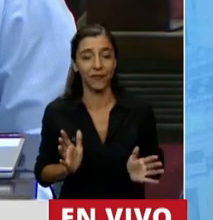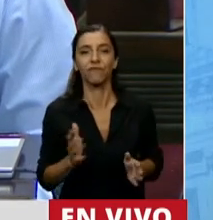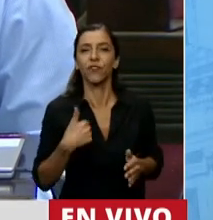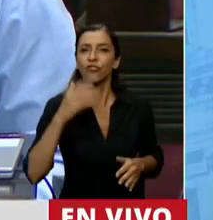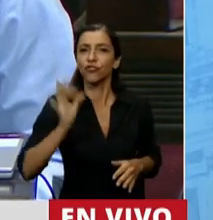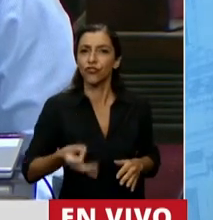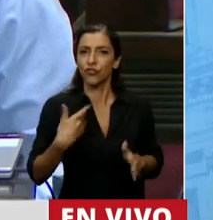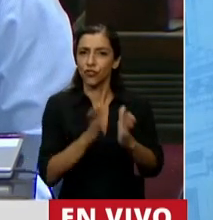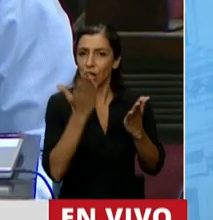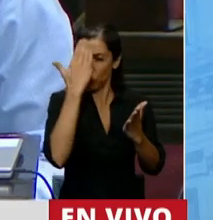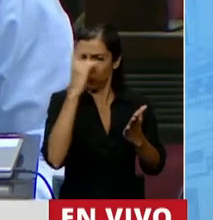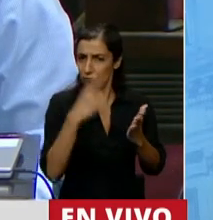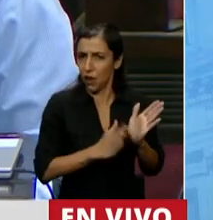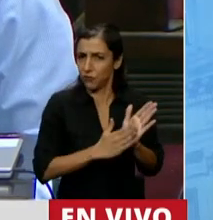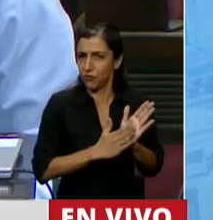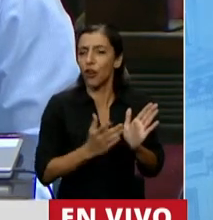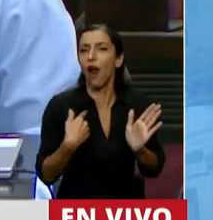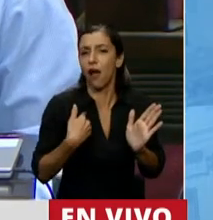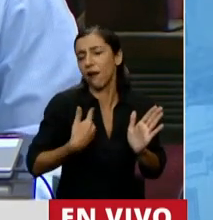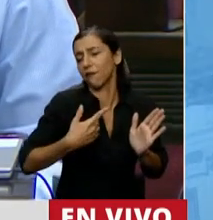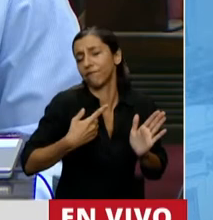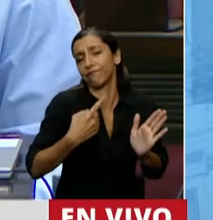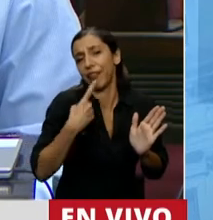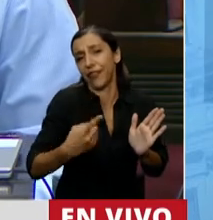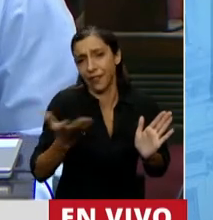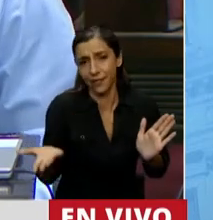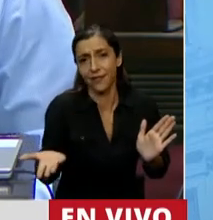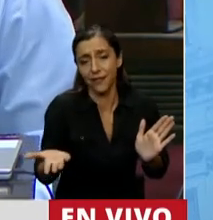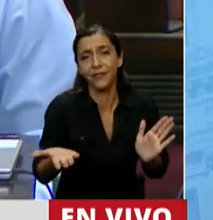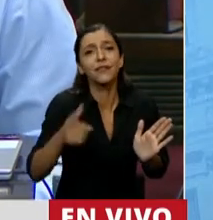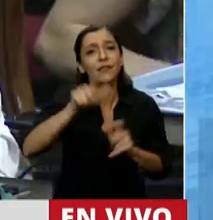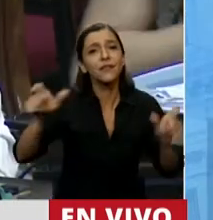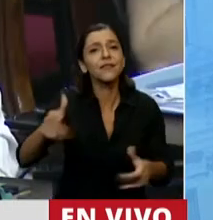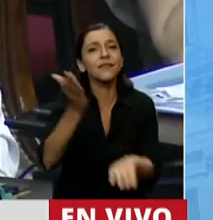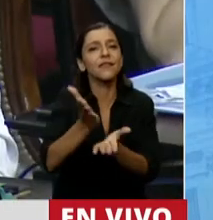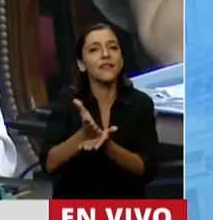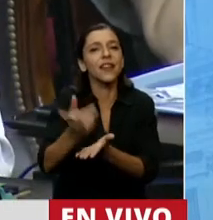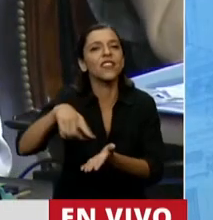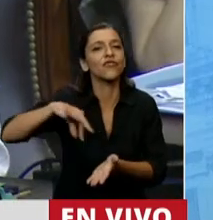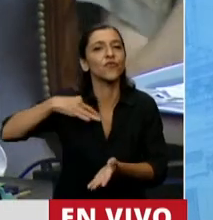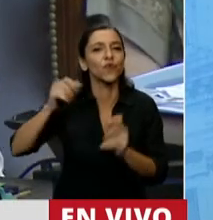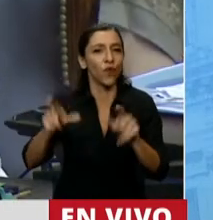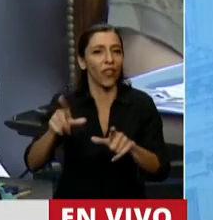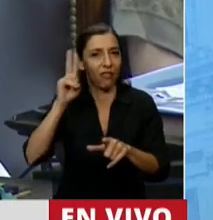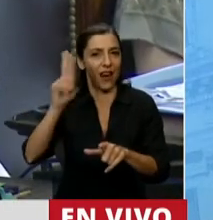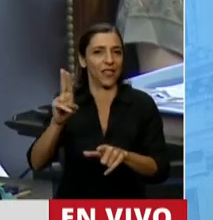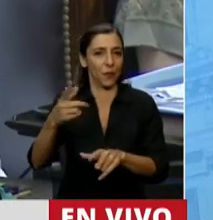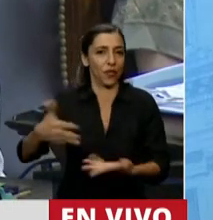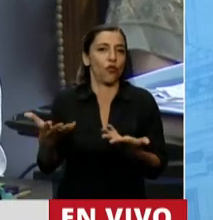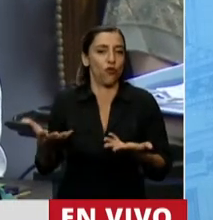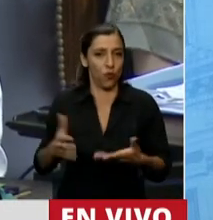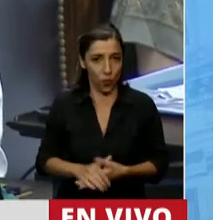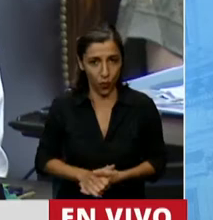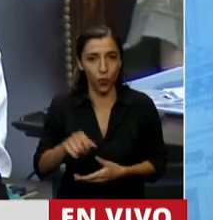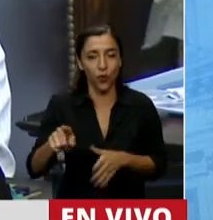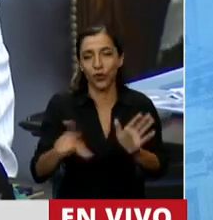que toda persona tiene derecho a que se respete su vida. Este derecho está protegido por